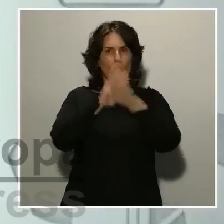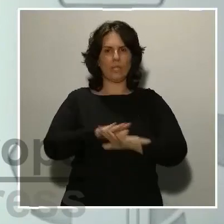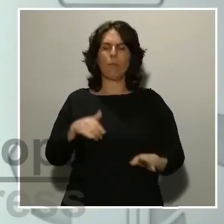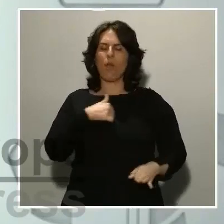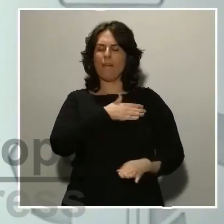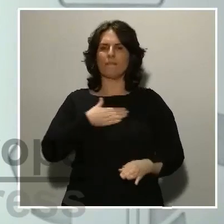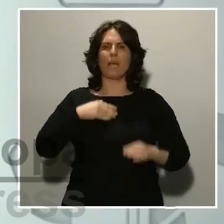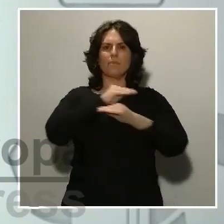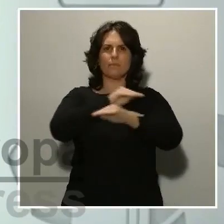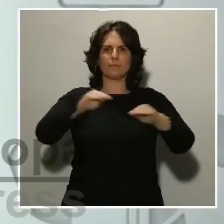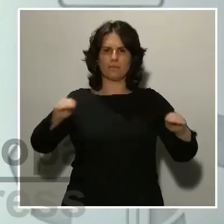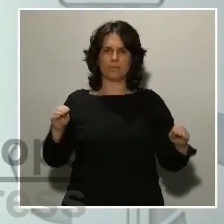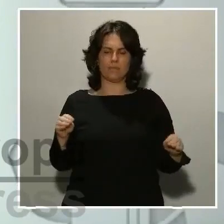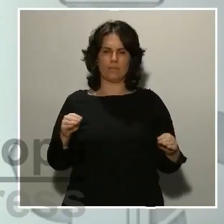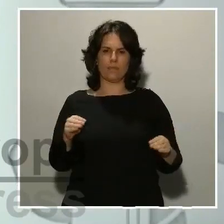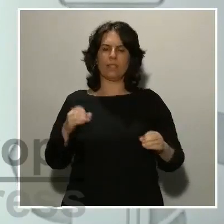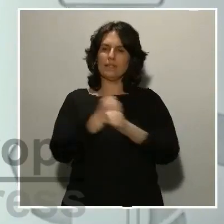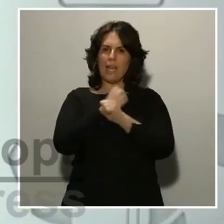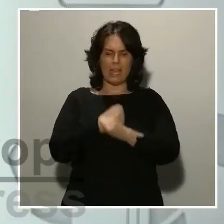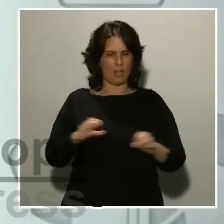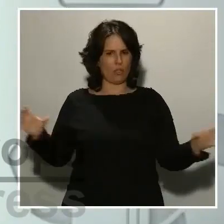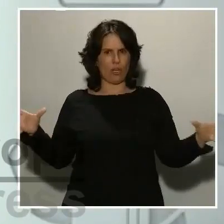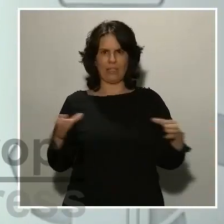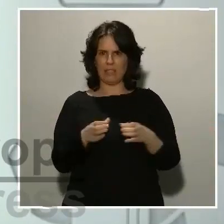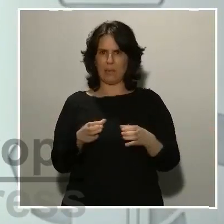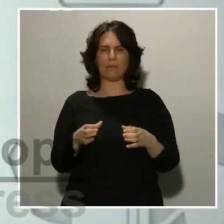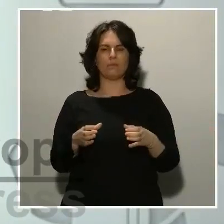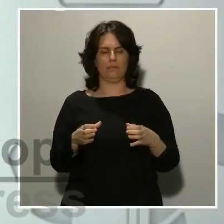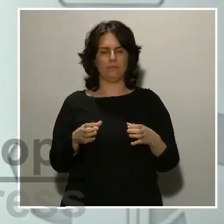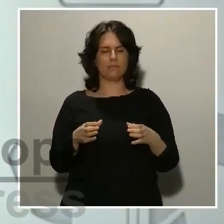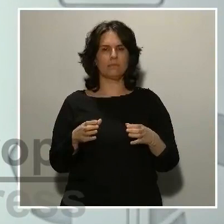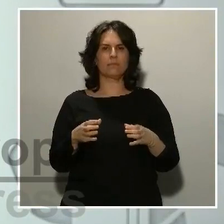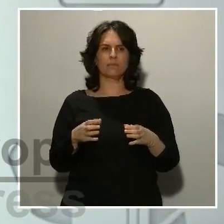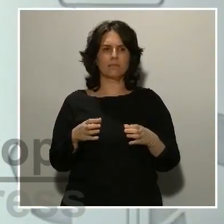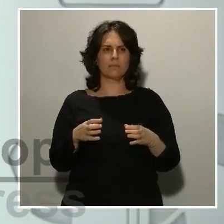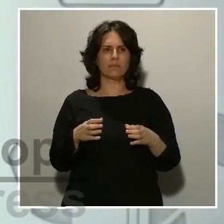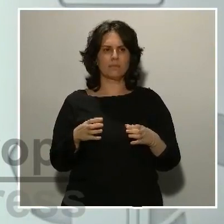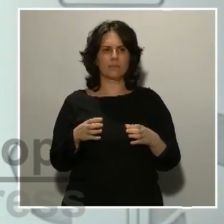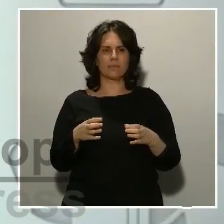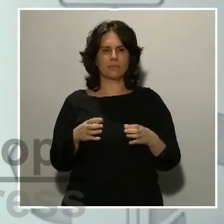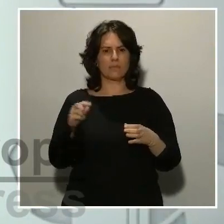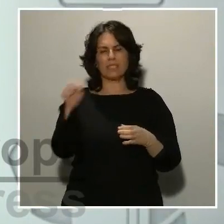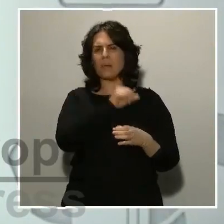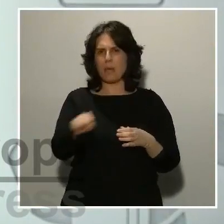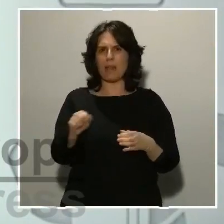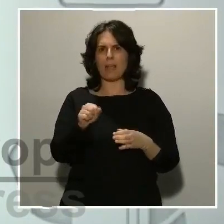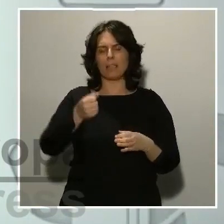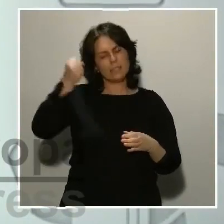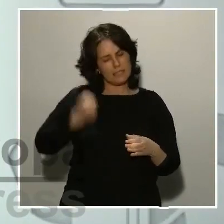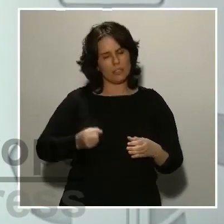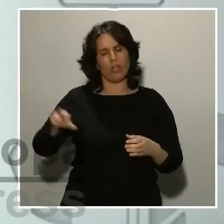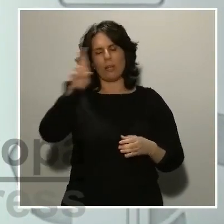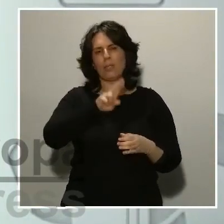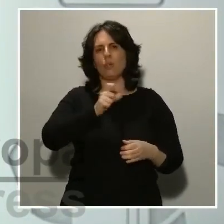colectiva que nos hemos dado que tenemos todos los españoles. Esta, insisto, va a ser una semana difícil. Llegar al